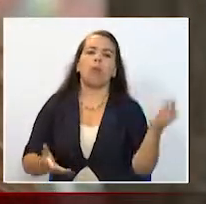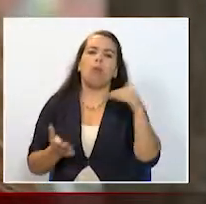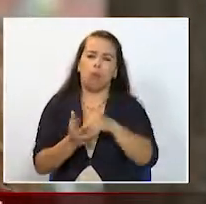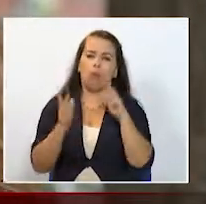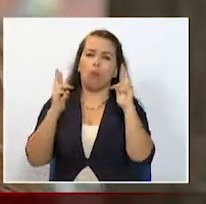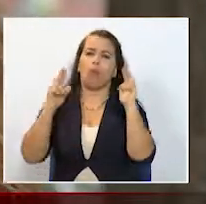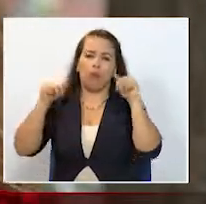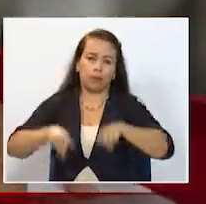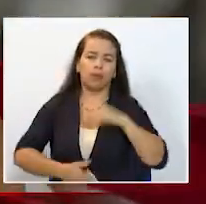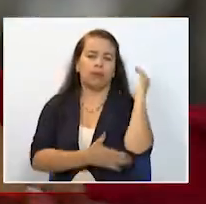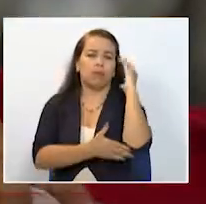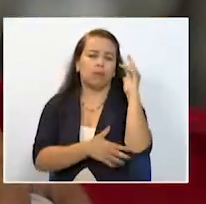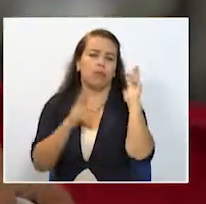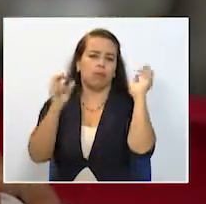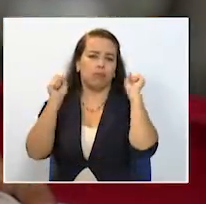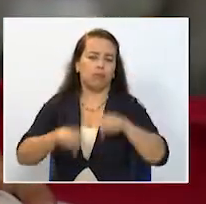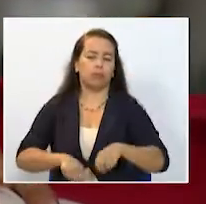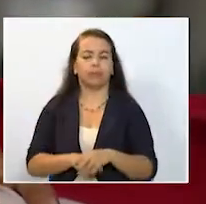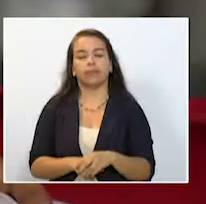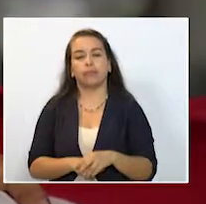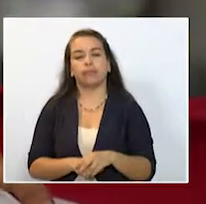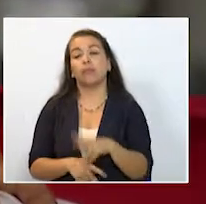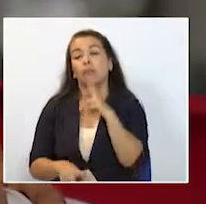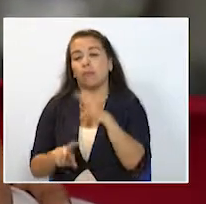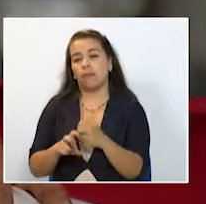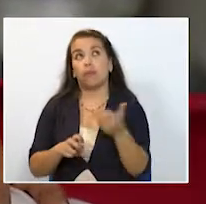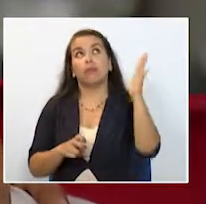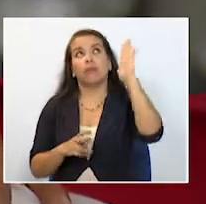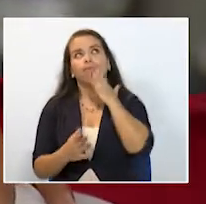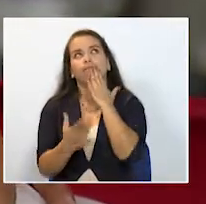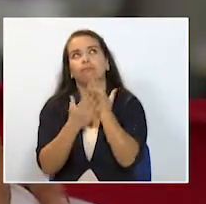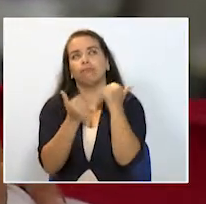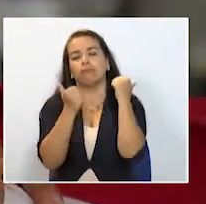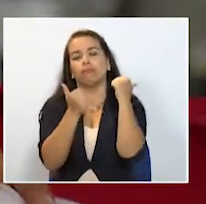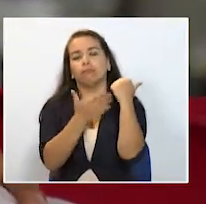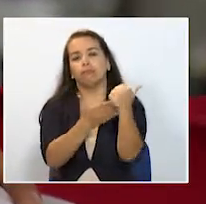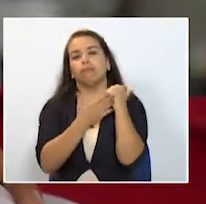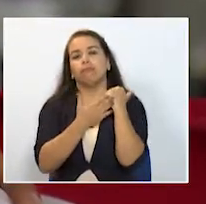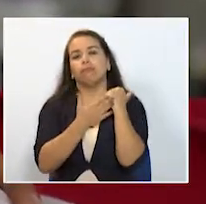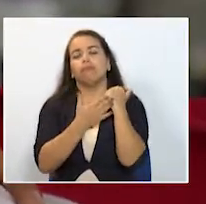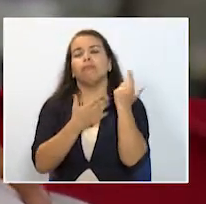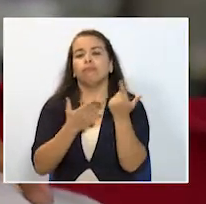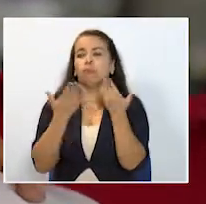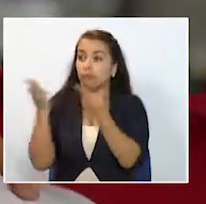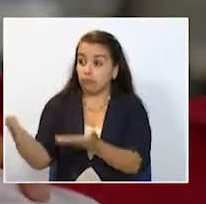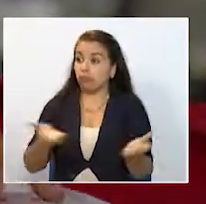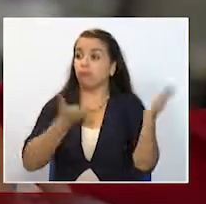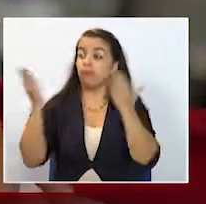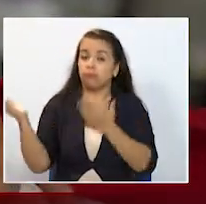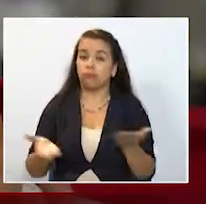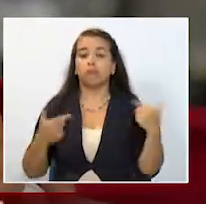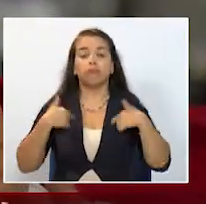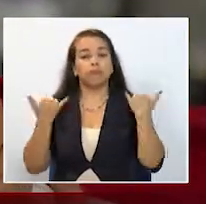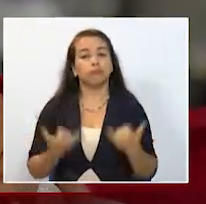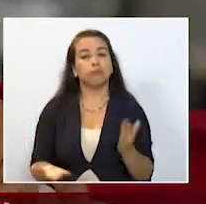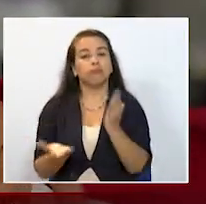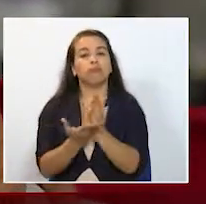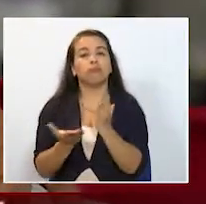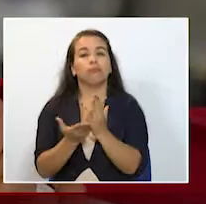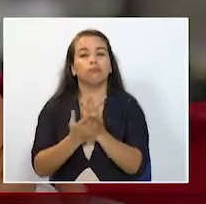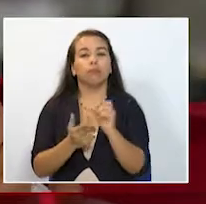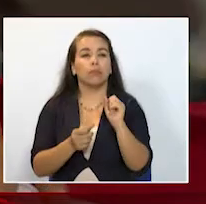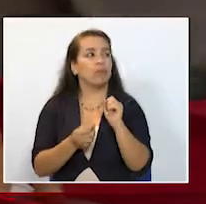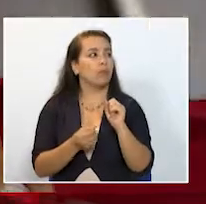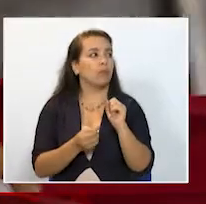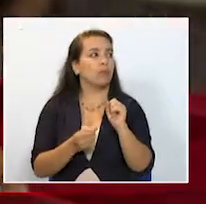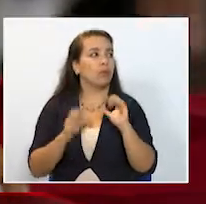mis estudios acá en Colombia muy difícil pero gracias a Dios que tuvimos un muy buen resenimiento ahorita estoy estudiando grado 11